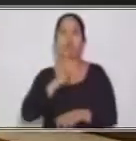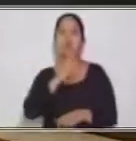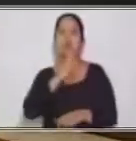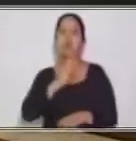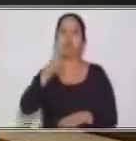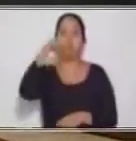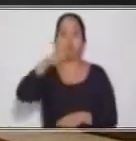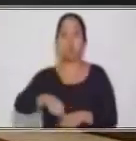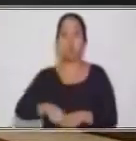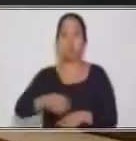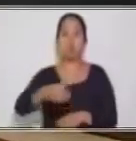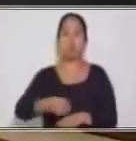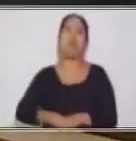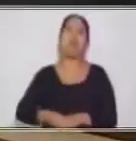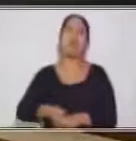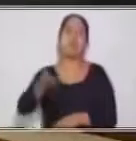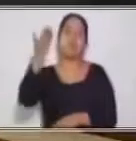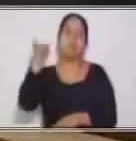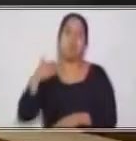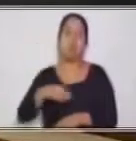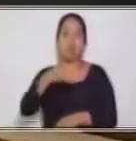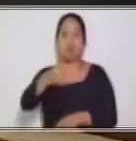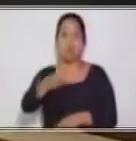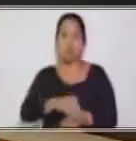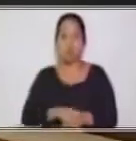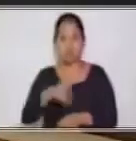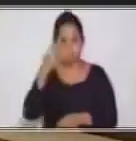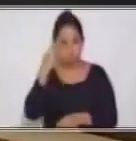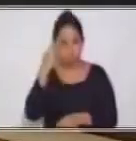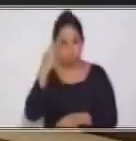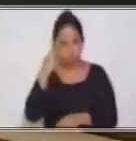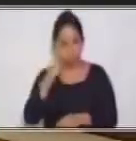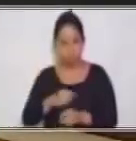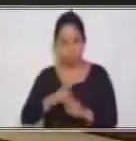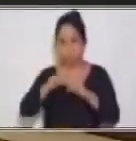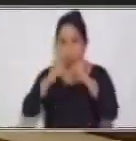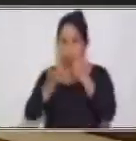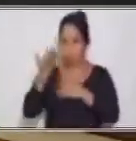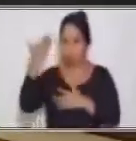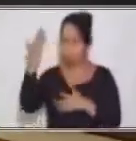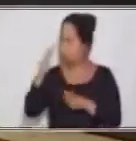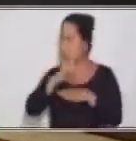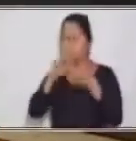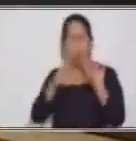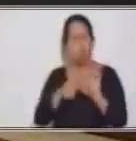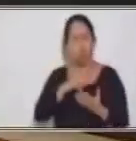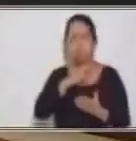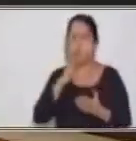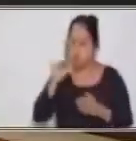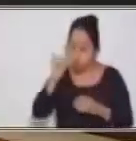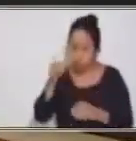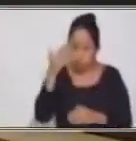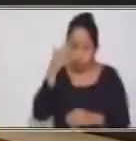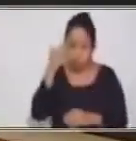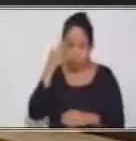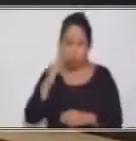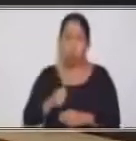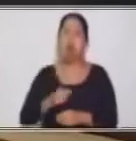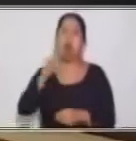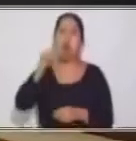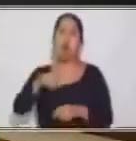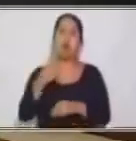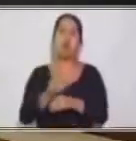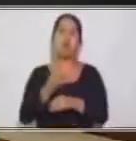como base. Nosotros vimos en la clase anterior el pretérito perfecto, pretérito plus con perfecto. Sin embargo, aplique únicamente tres. Aplique